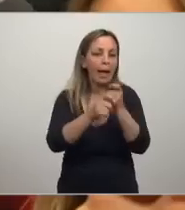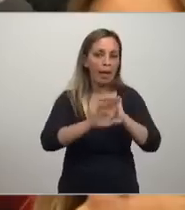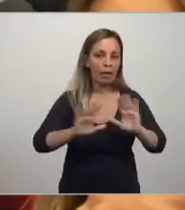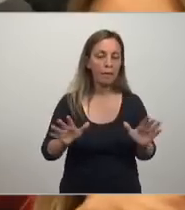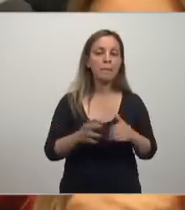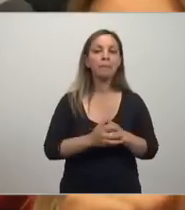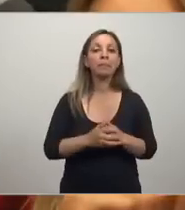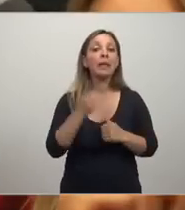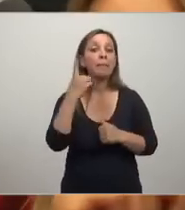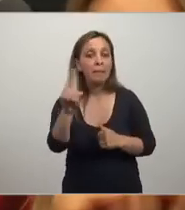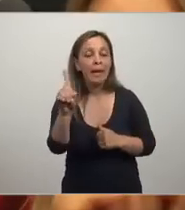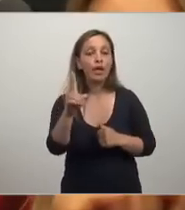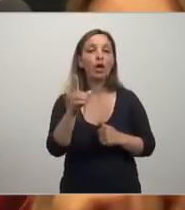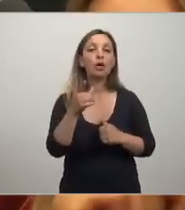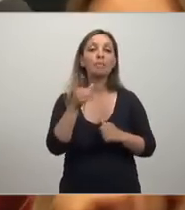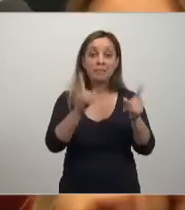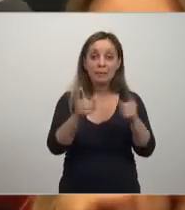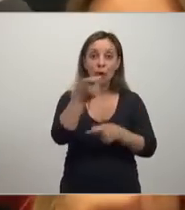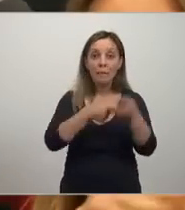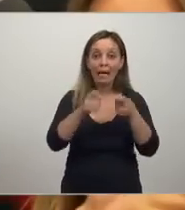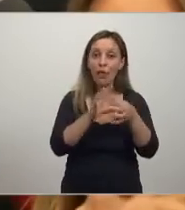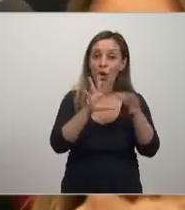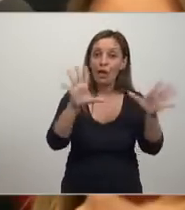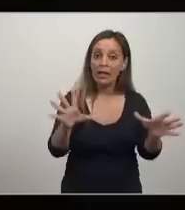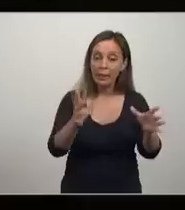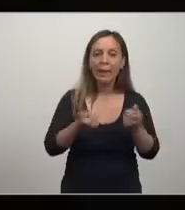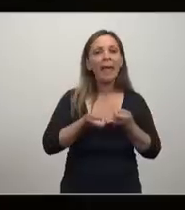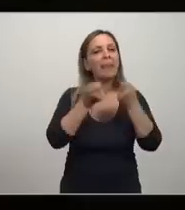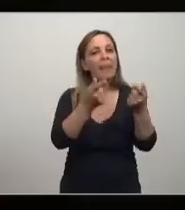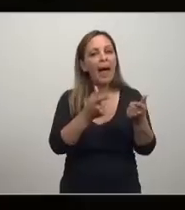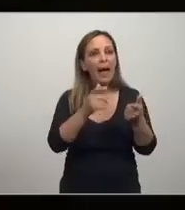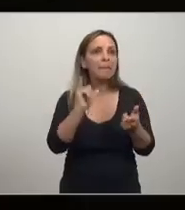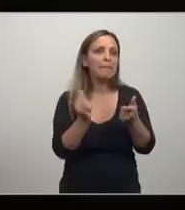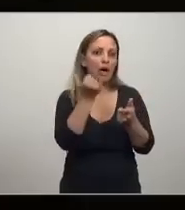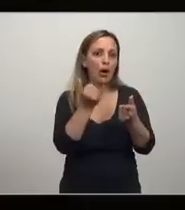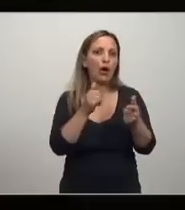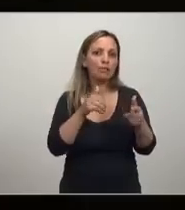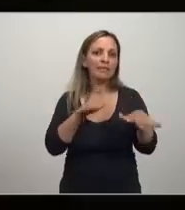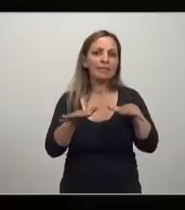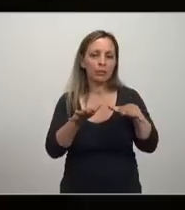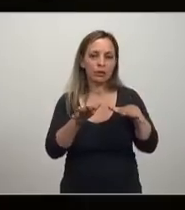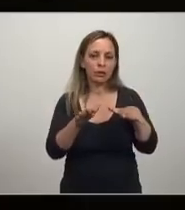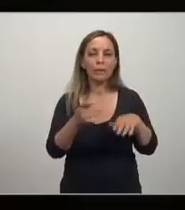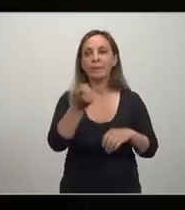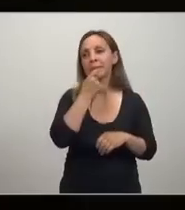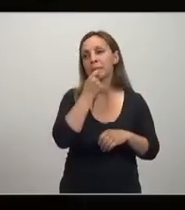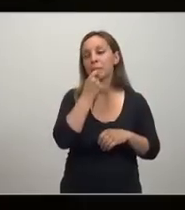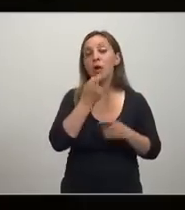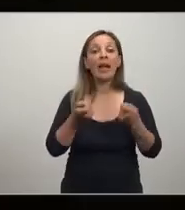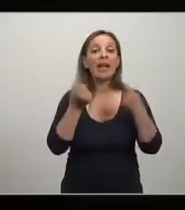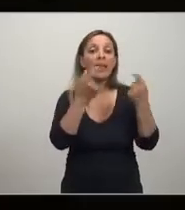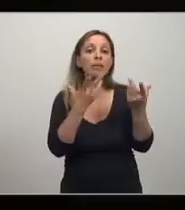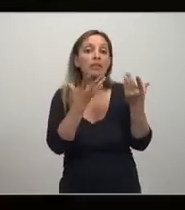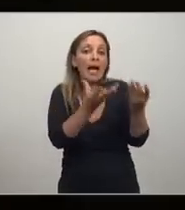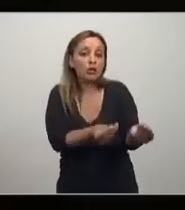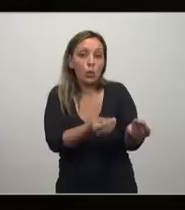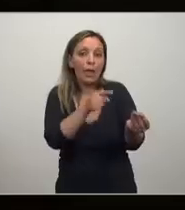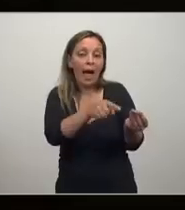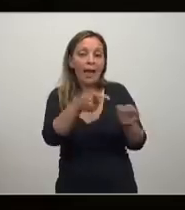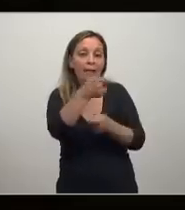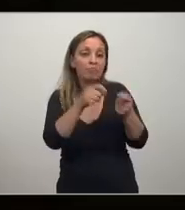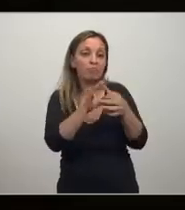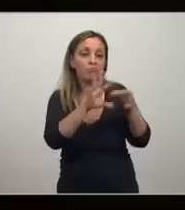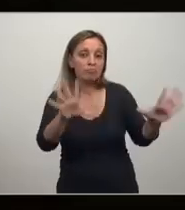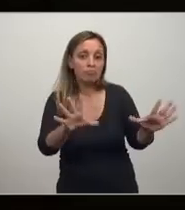Bajo la premisa que el mercado libre por sí solo proveerá la mejor situación económica. sea, al liberalismo le dimos un soporte técnico. El mercado